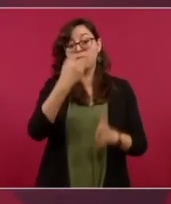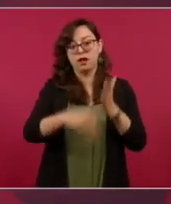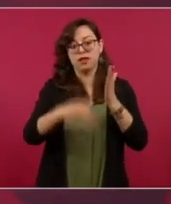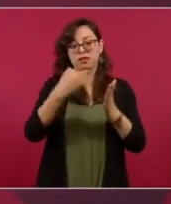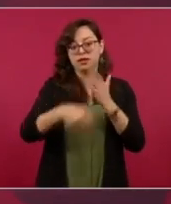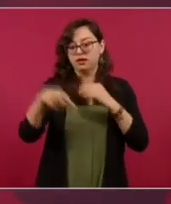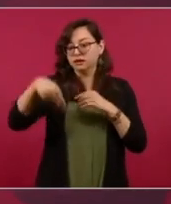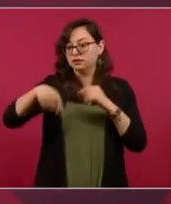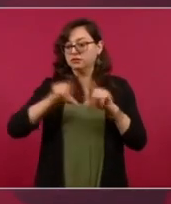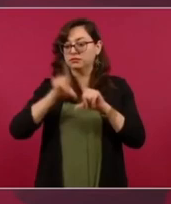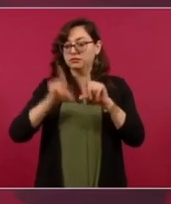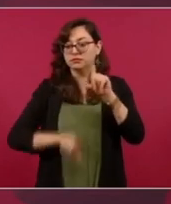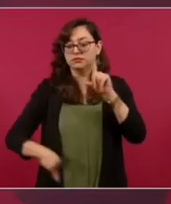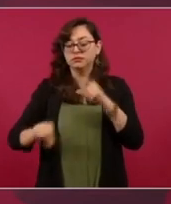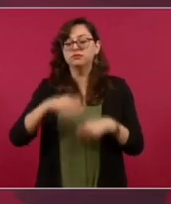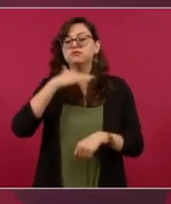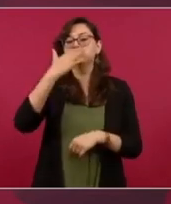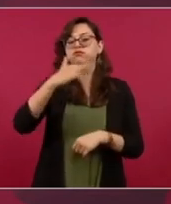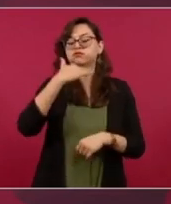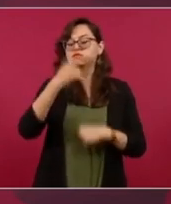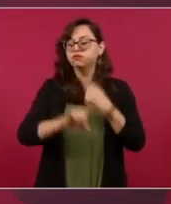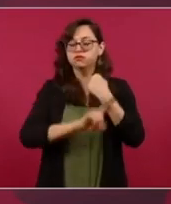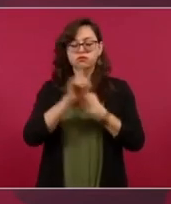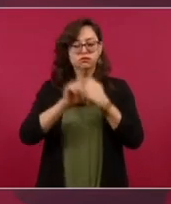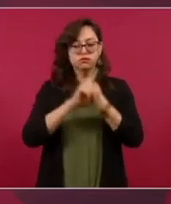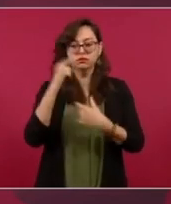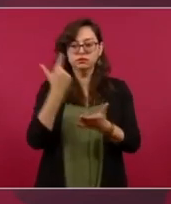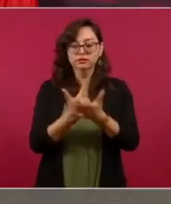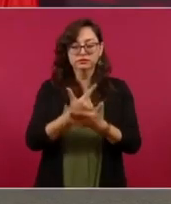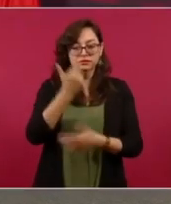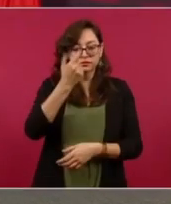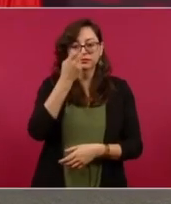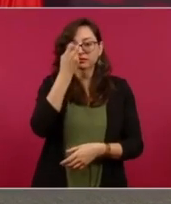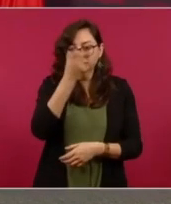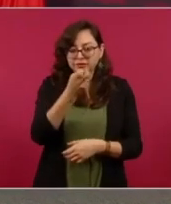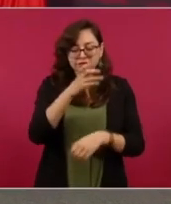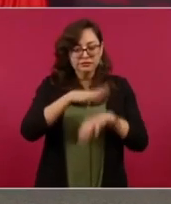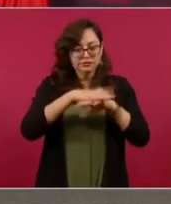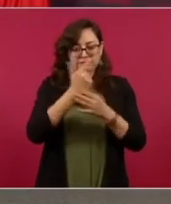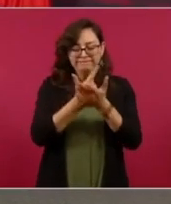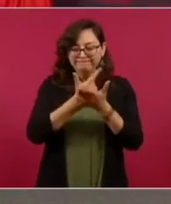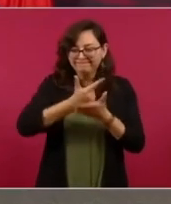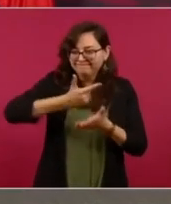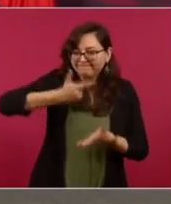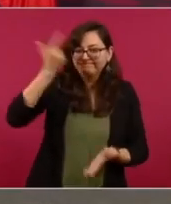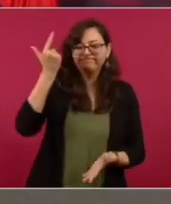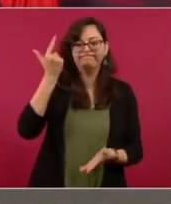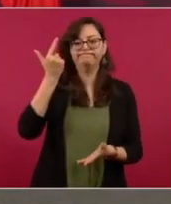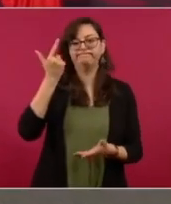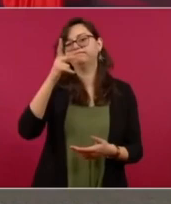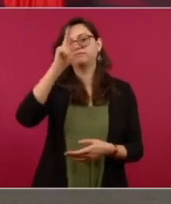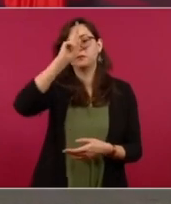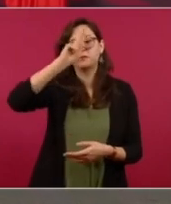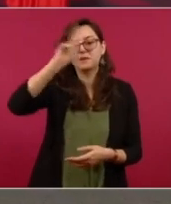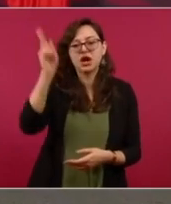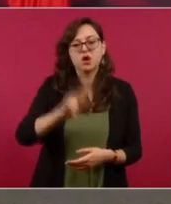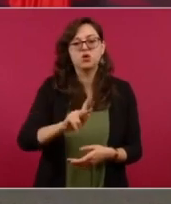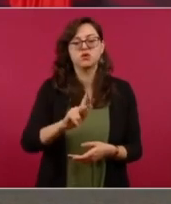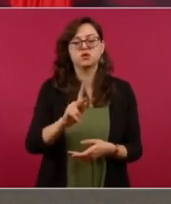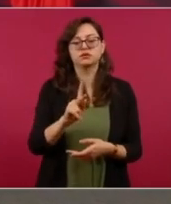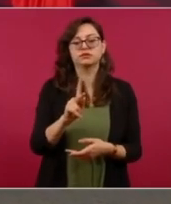es el meollo del asunto